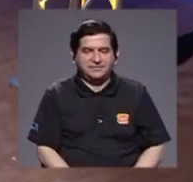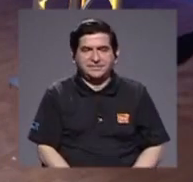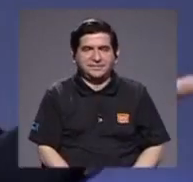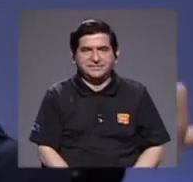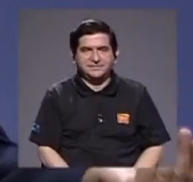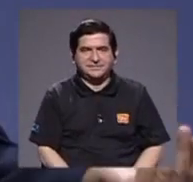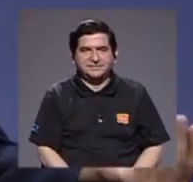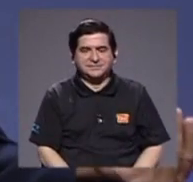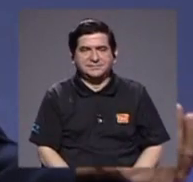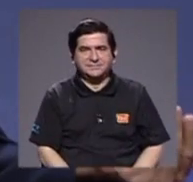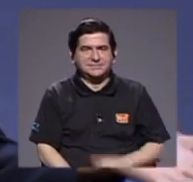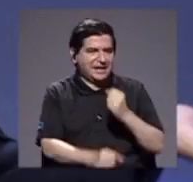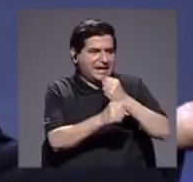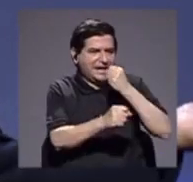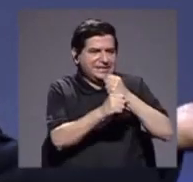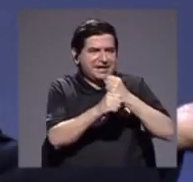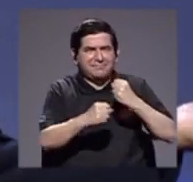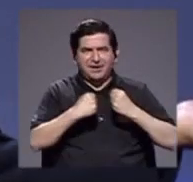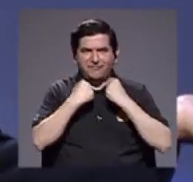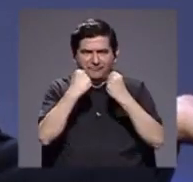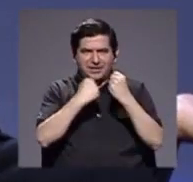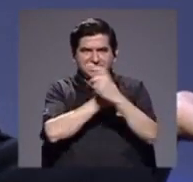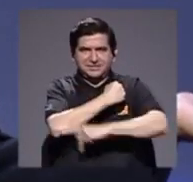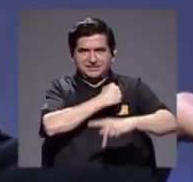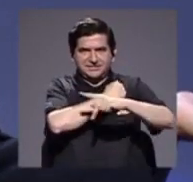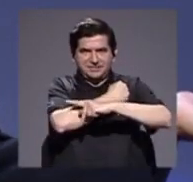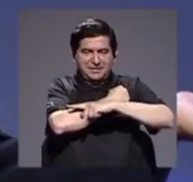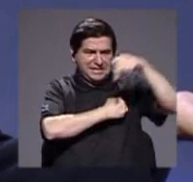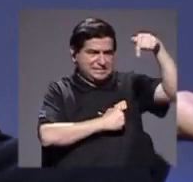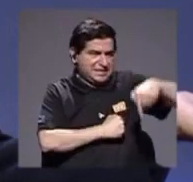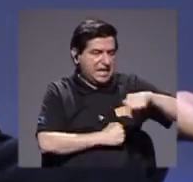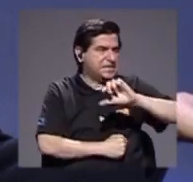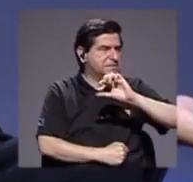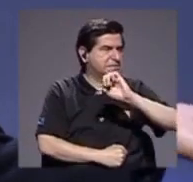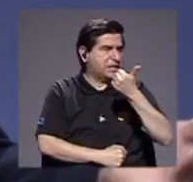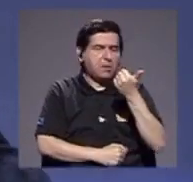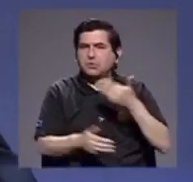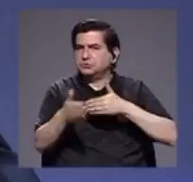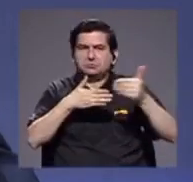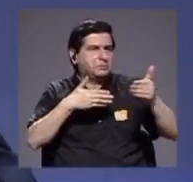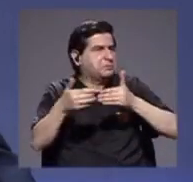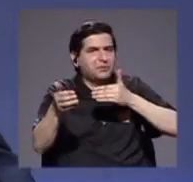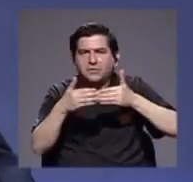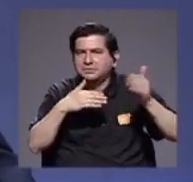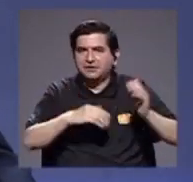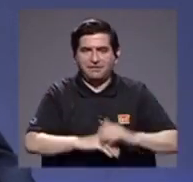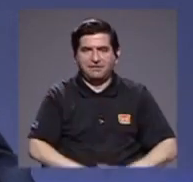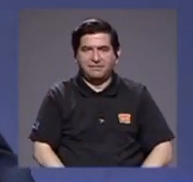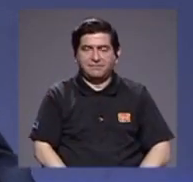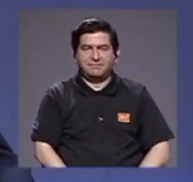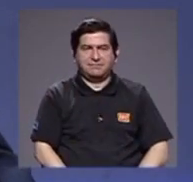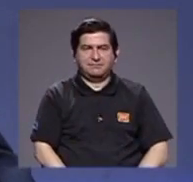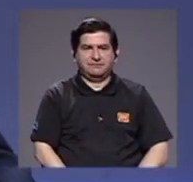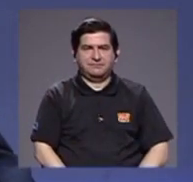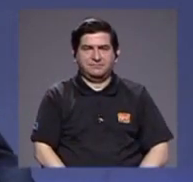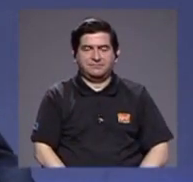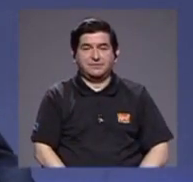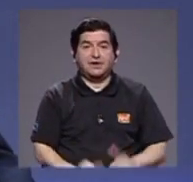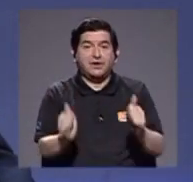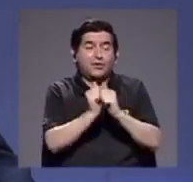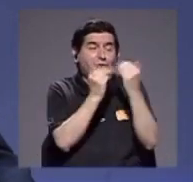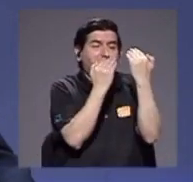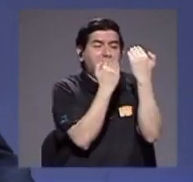tomar fuerza en este país o en el país que usted guste y mande y con las